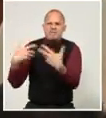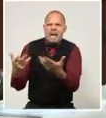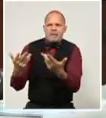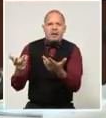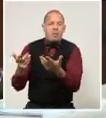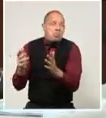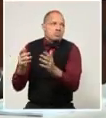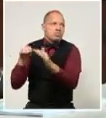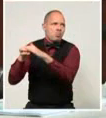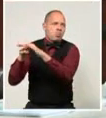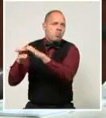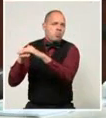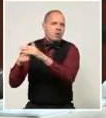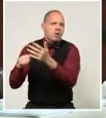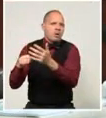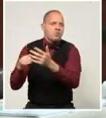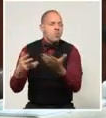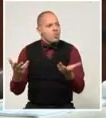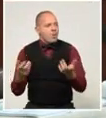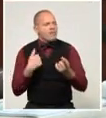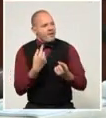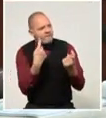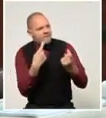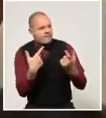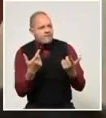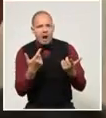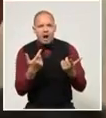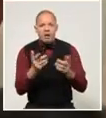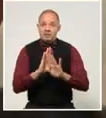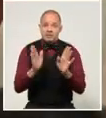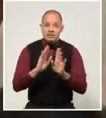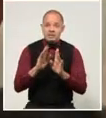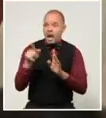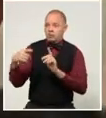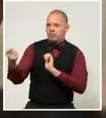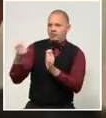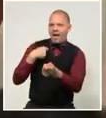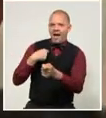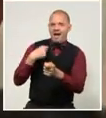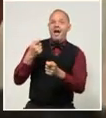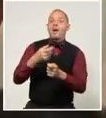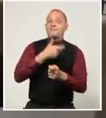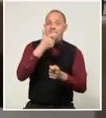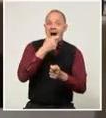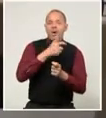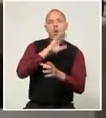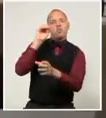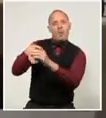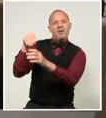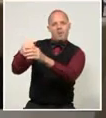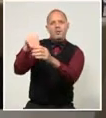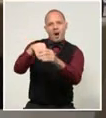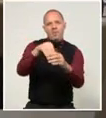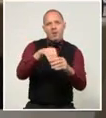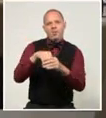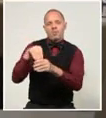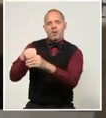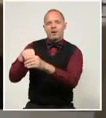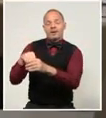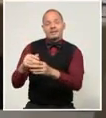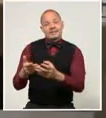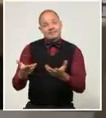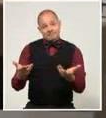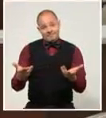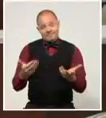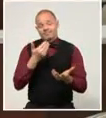Nosotros rescatamos esos envases y tuvimos que hacer algunas modificaciones, pero salvamos el mango que había para la cosecha. Ese es el objetivo de las